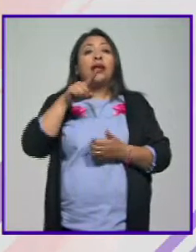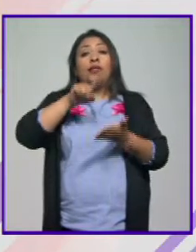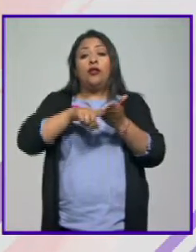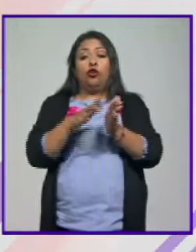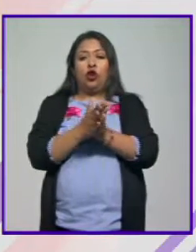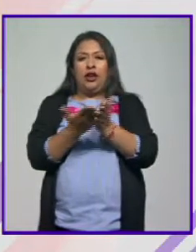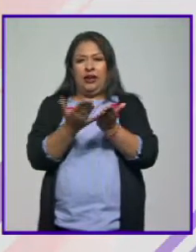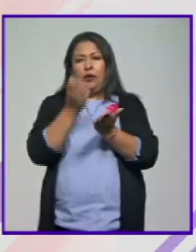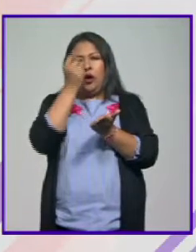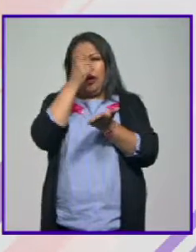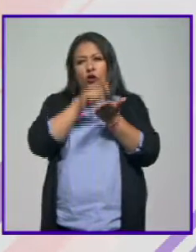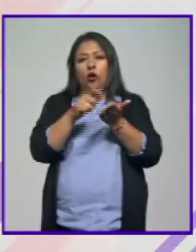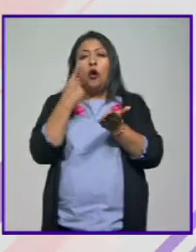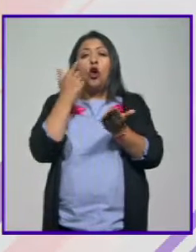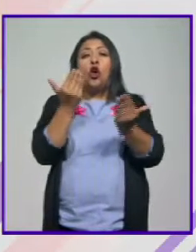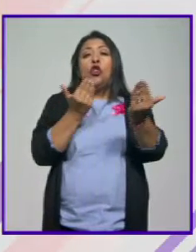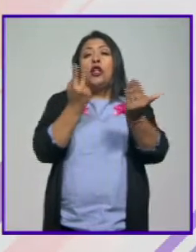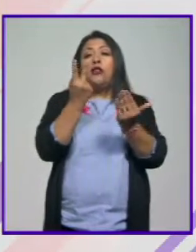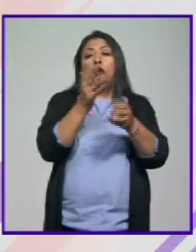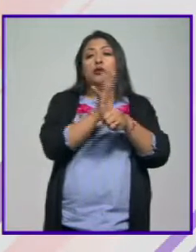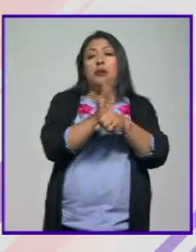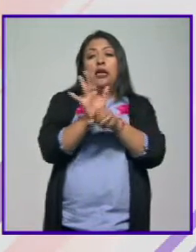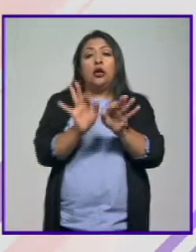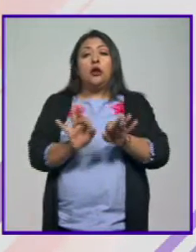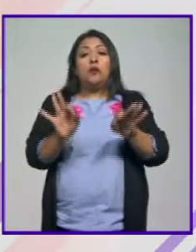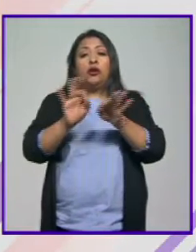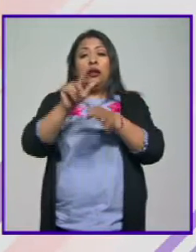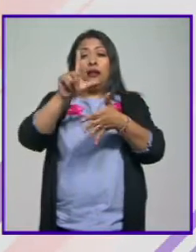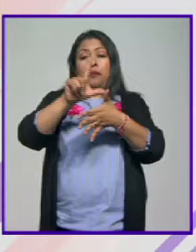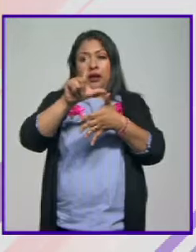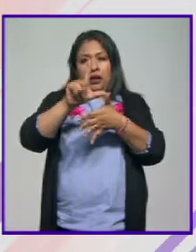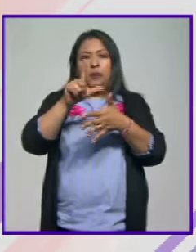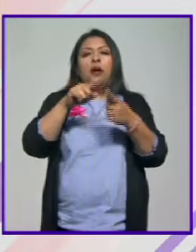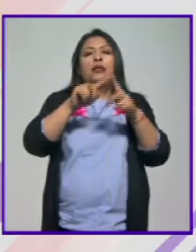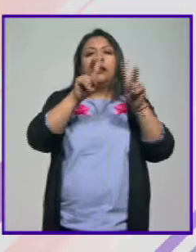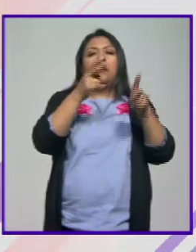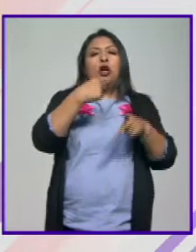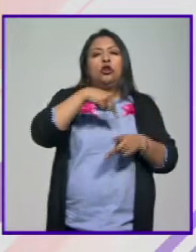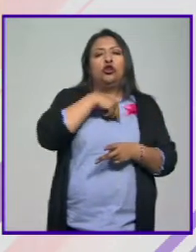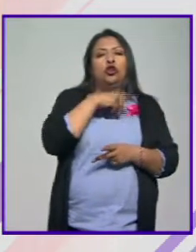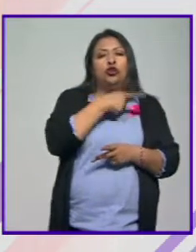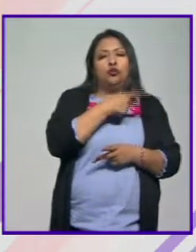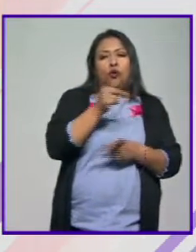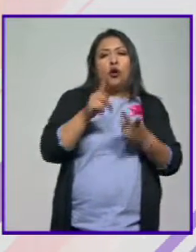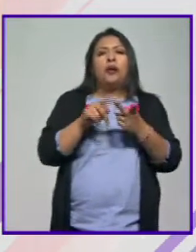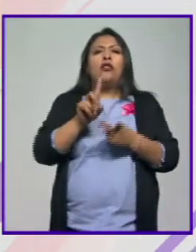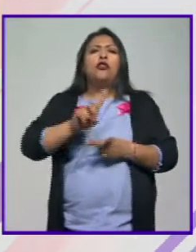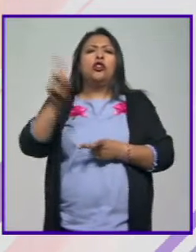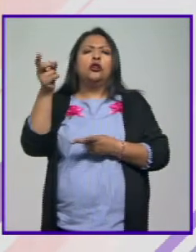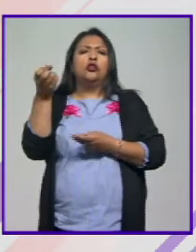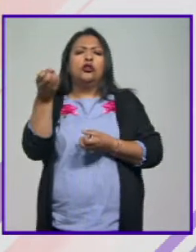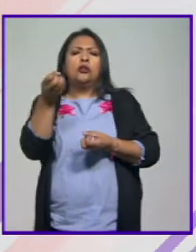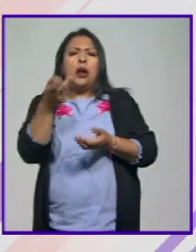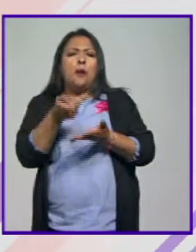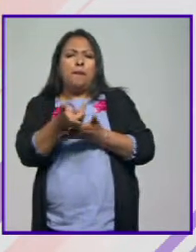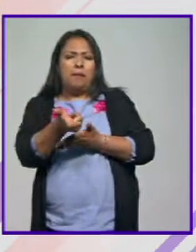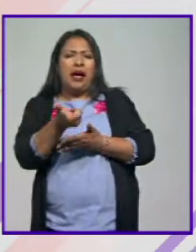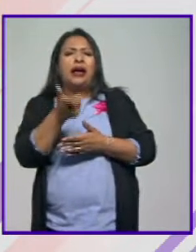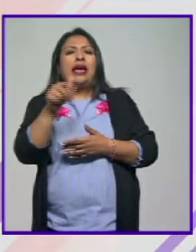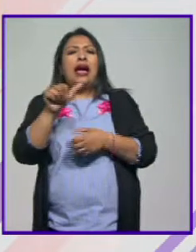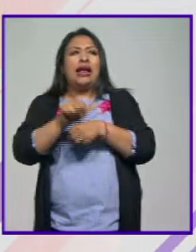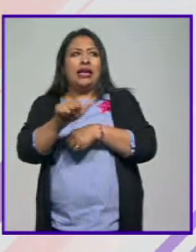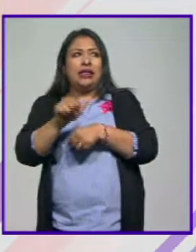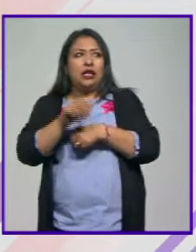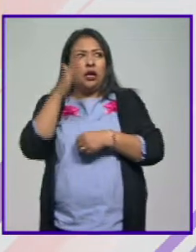del libro el autor coteja dos películas clave del melodrama en América Latina Nosotros los Pobres de México y Dios te lo pague de Argentina que fue